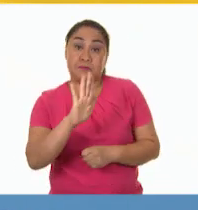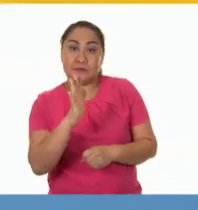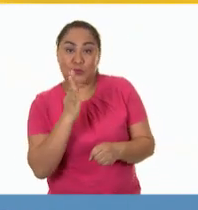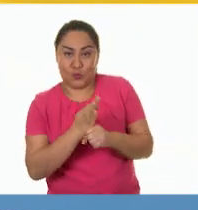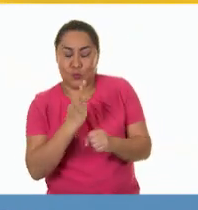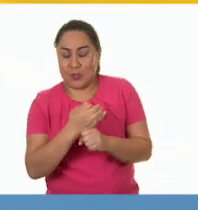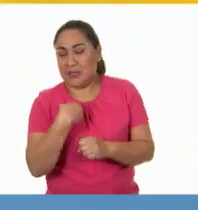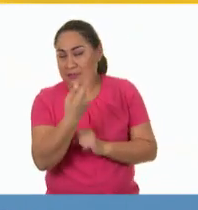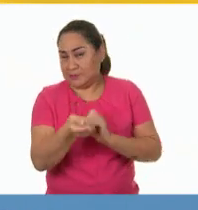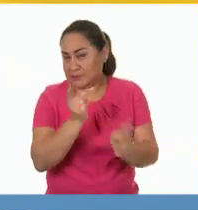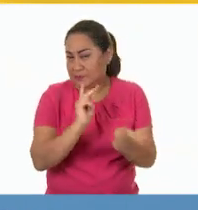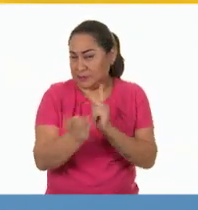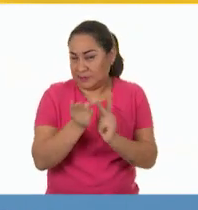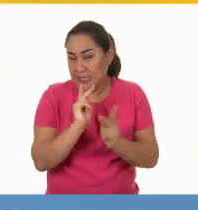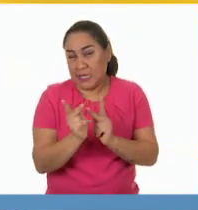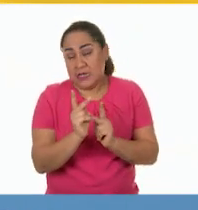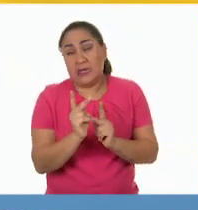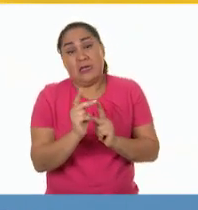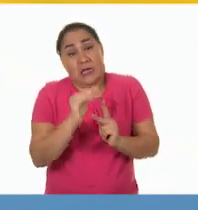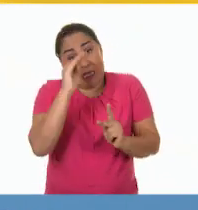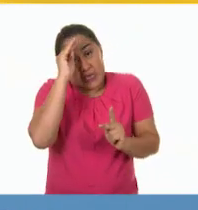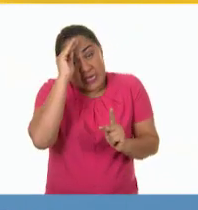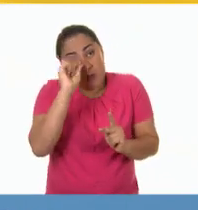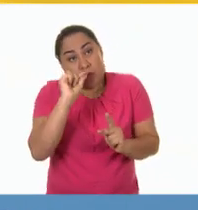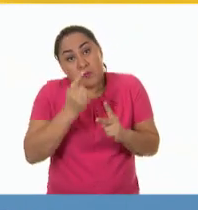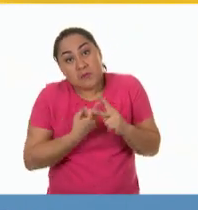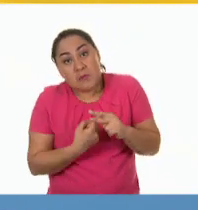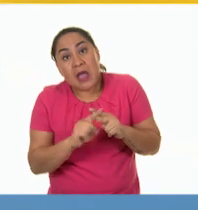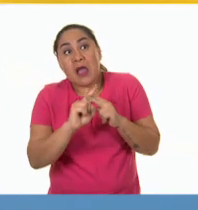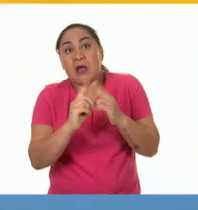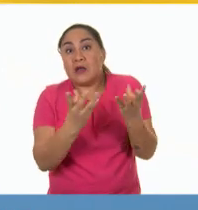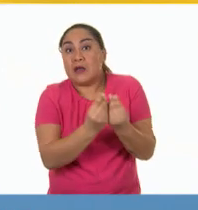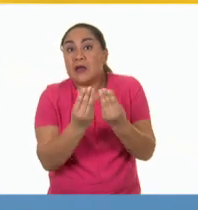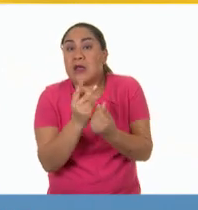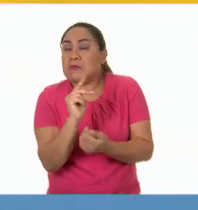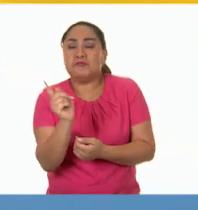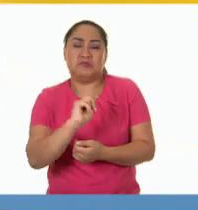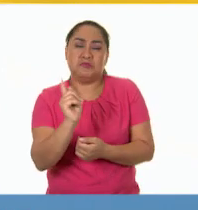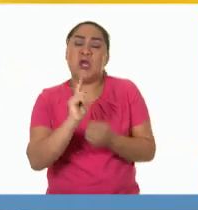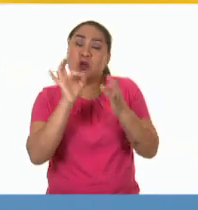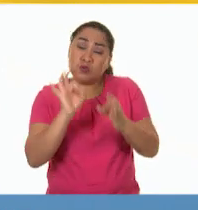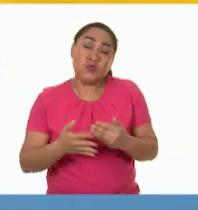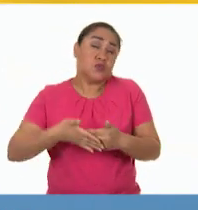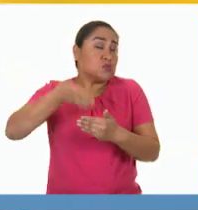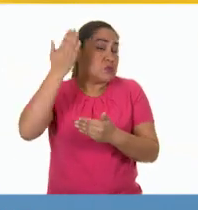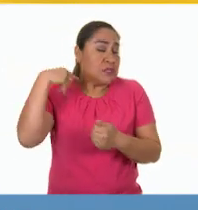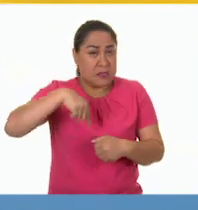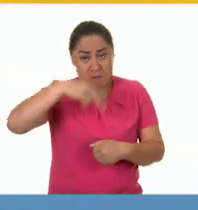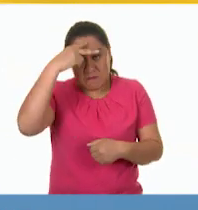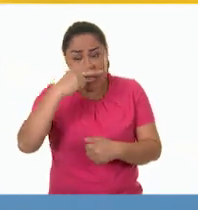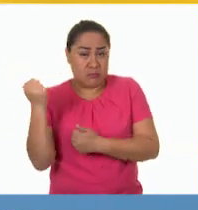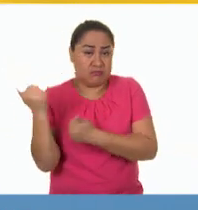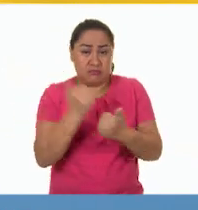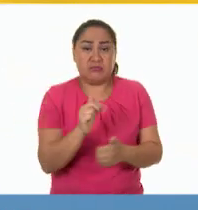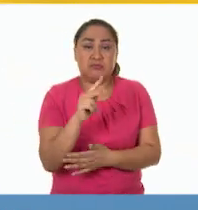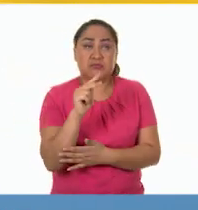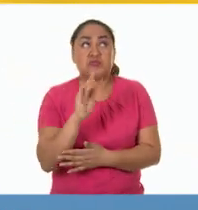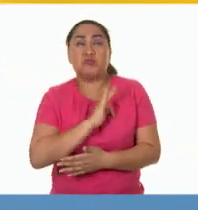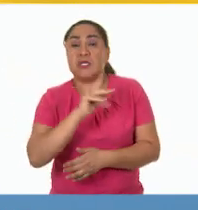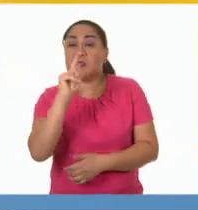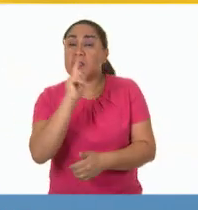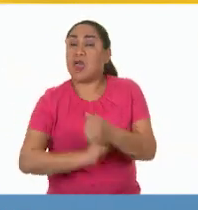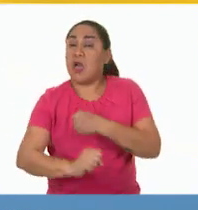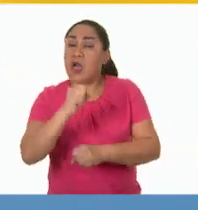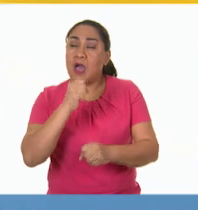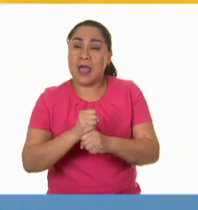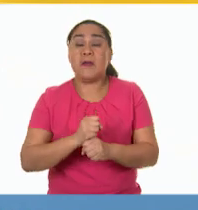pasar tiempo juntos no es un fenómeno reciente. Los televisores empezaron a llegar a los hogares mexicanos desde hace un poco más de 70 años,